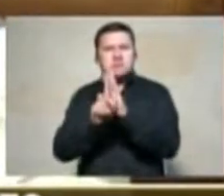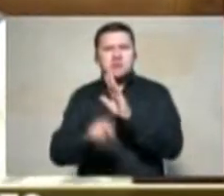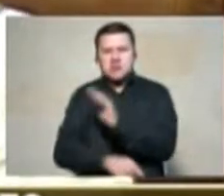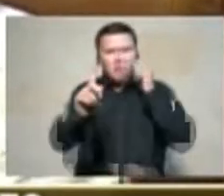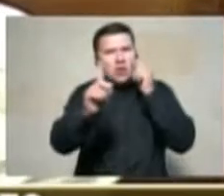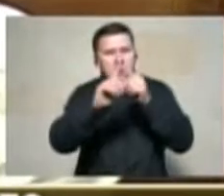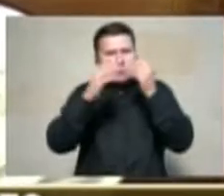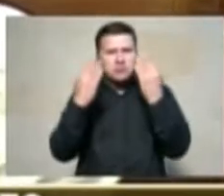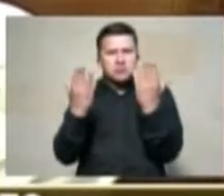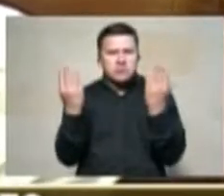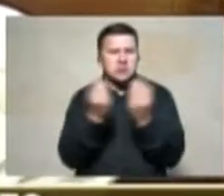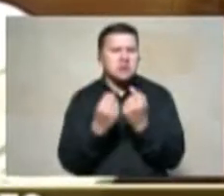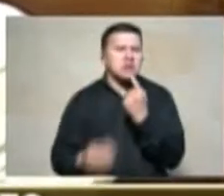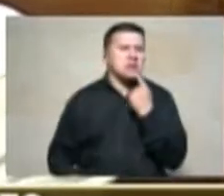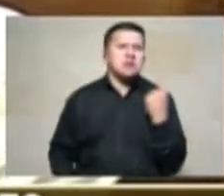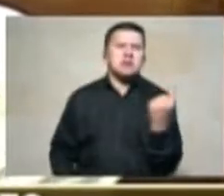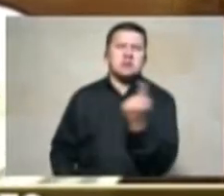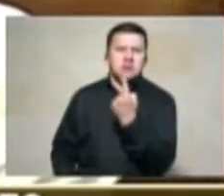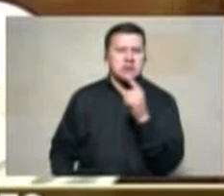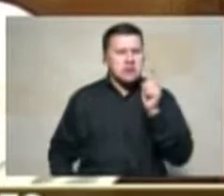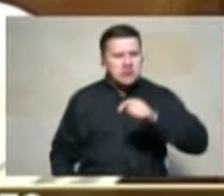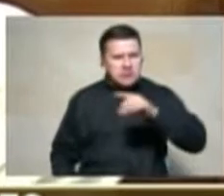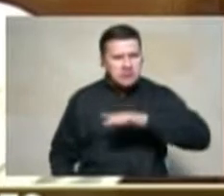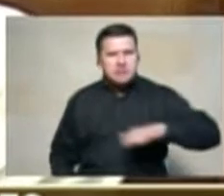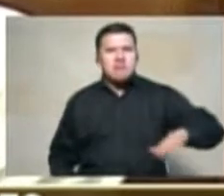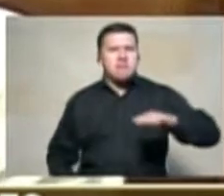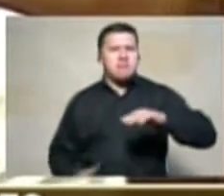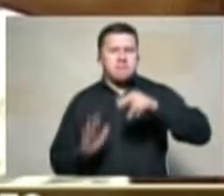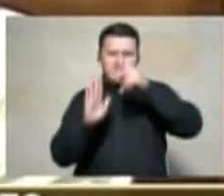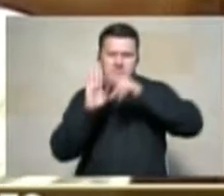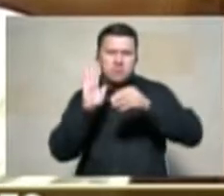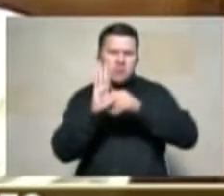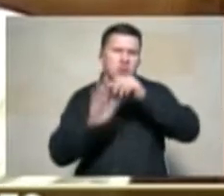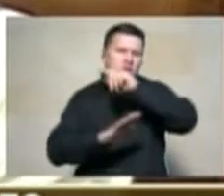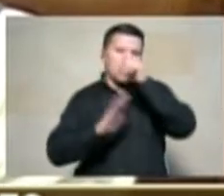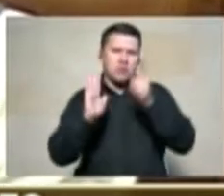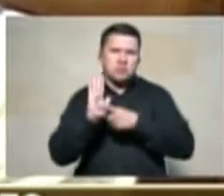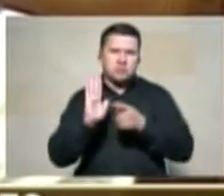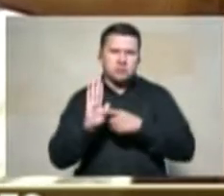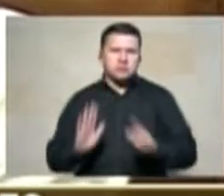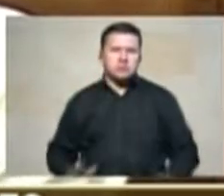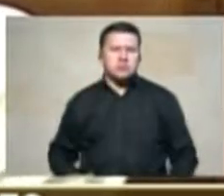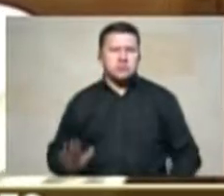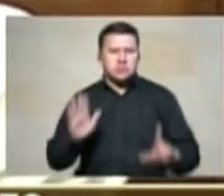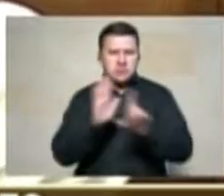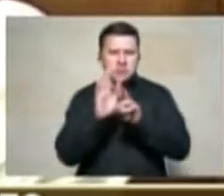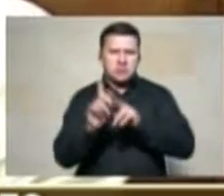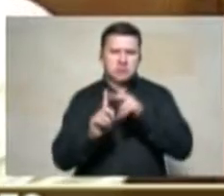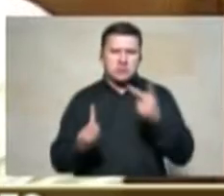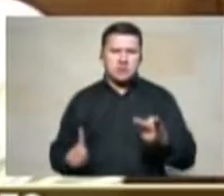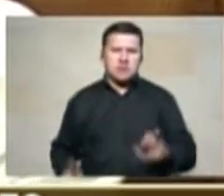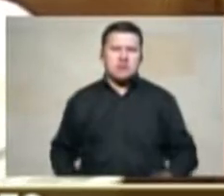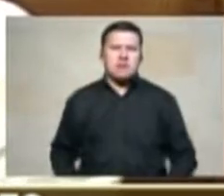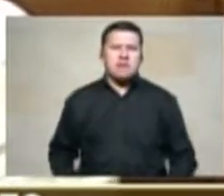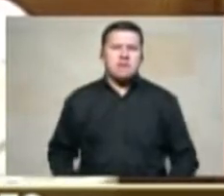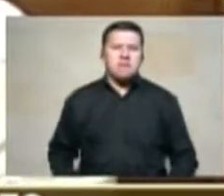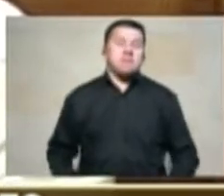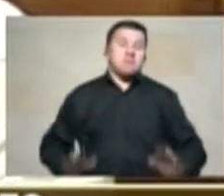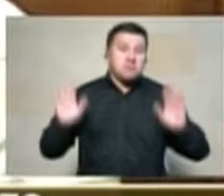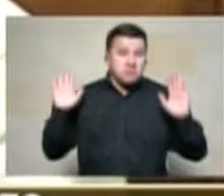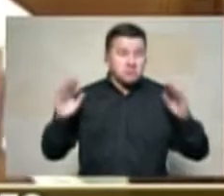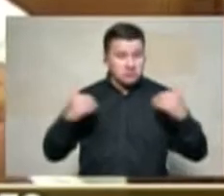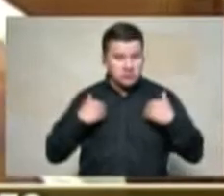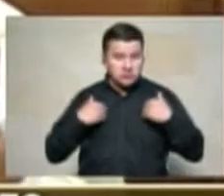nos pudiera dar una visión objetiva que nos permita decir es necesario reformar completamente la ley de víctimas